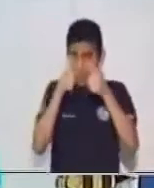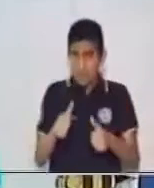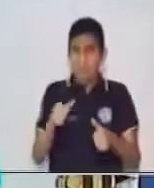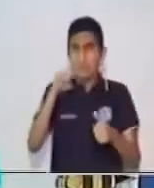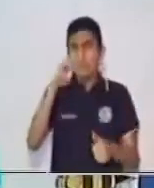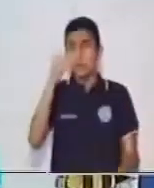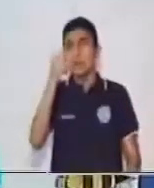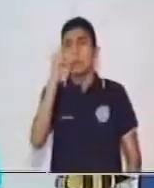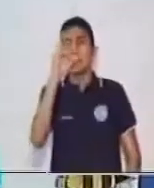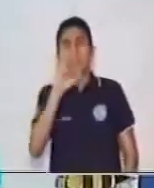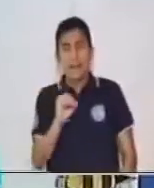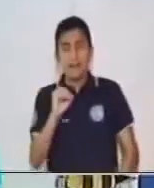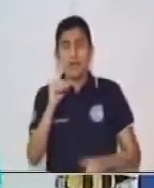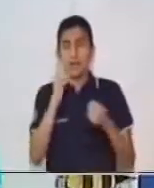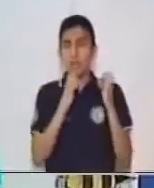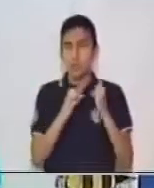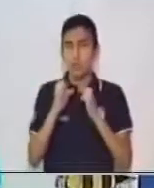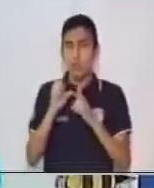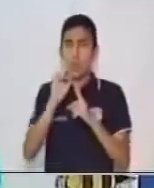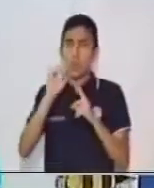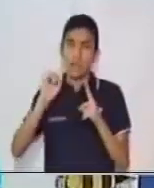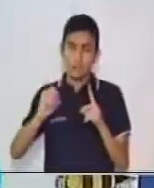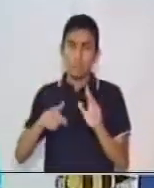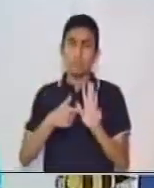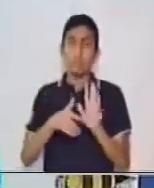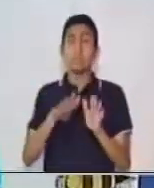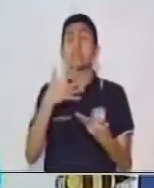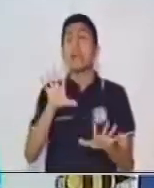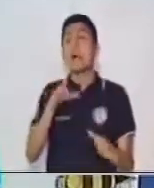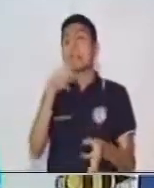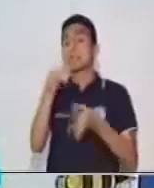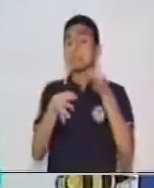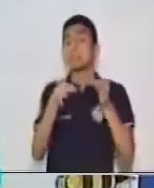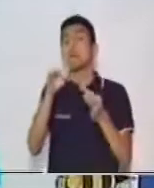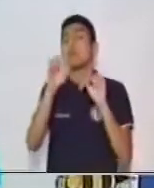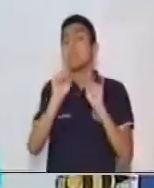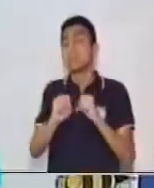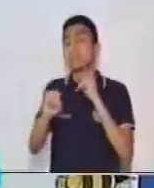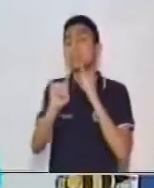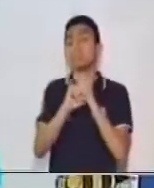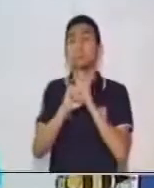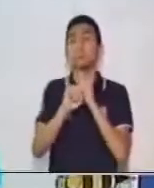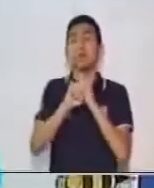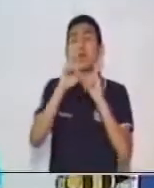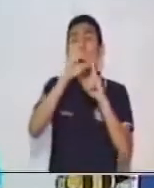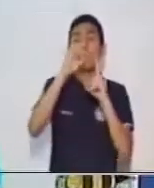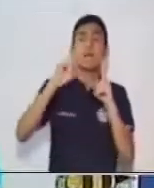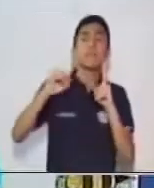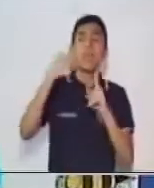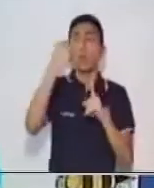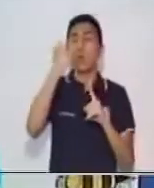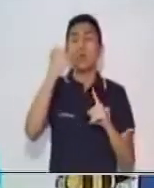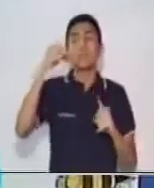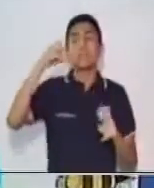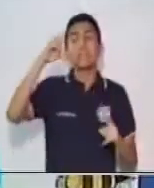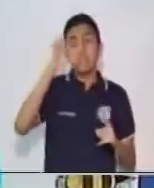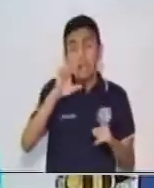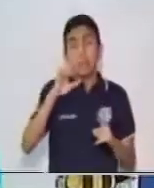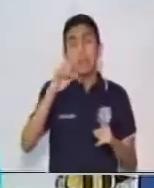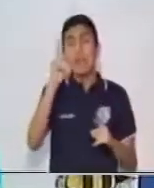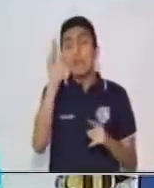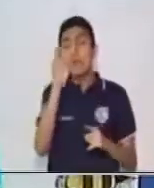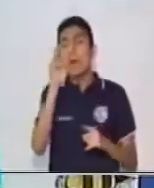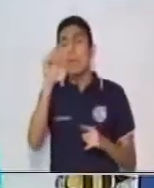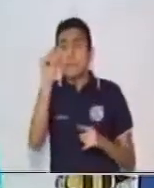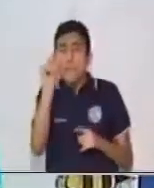macroestructura de la oración compuesta. Como les explicaba podemos identificar la oración simple y su macro y micro estructura